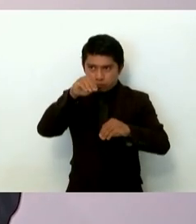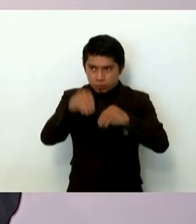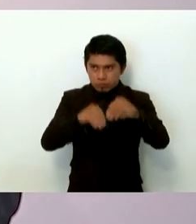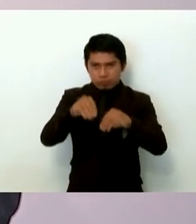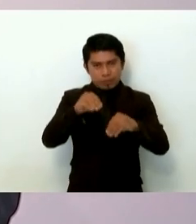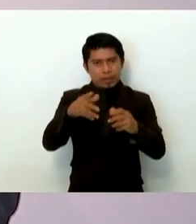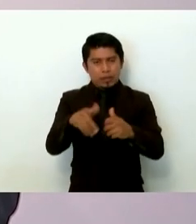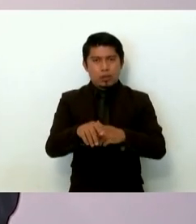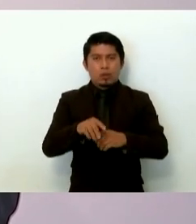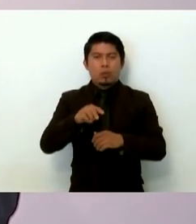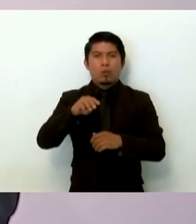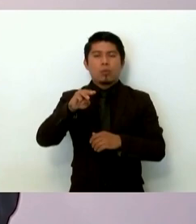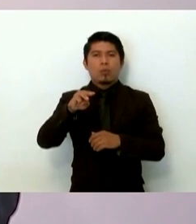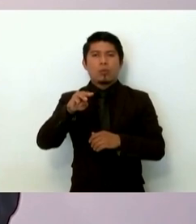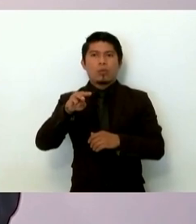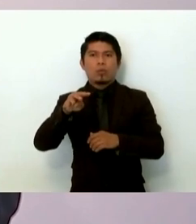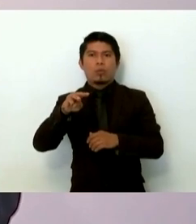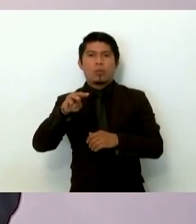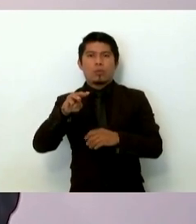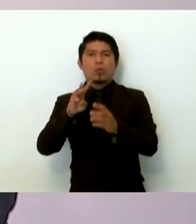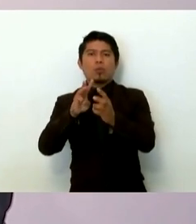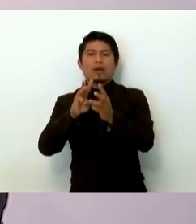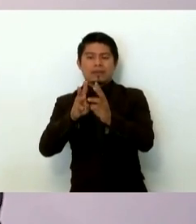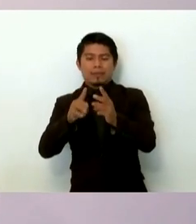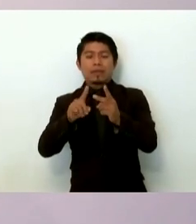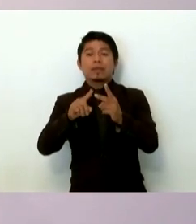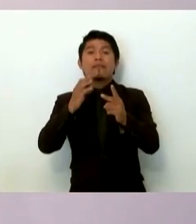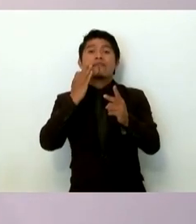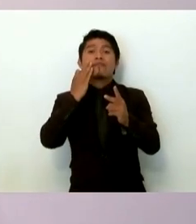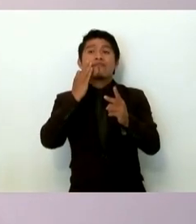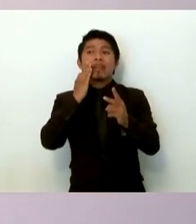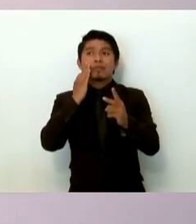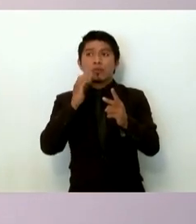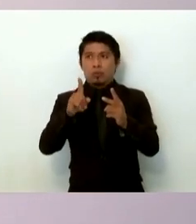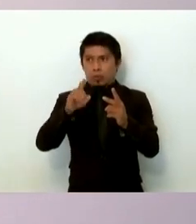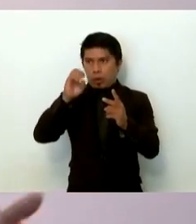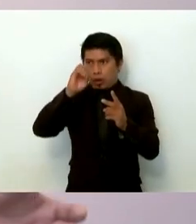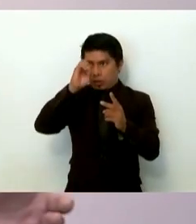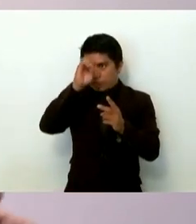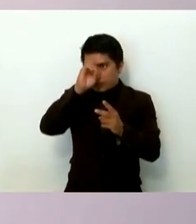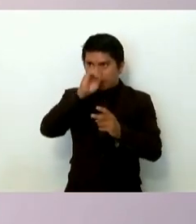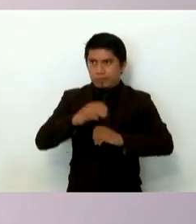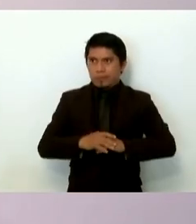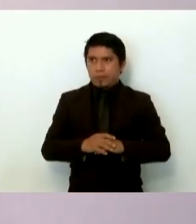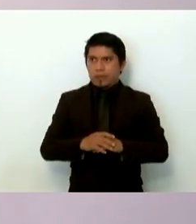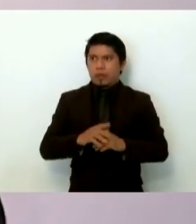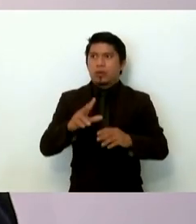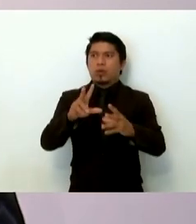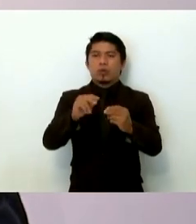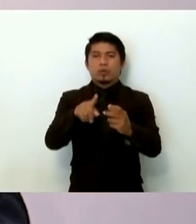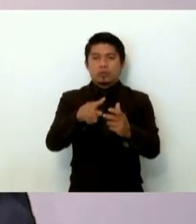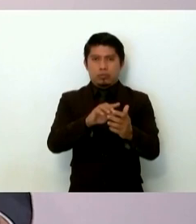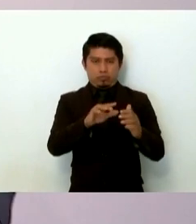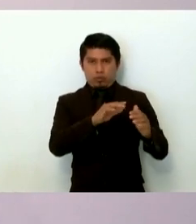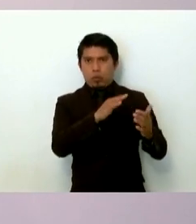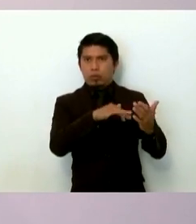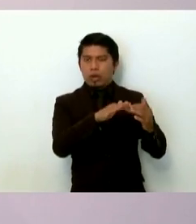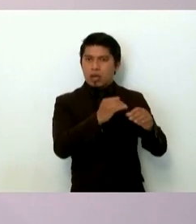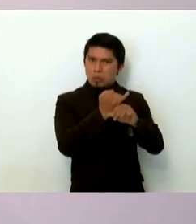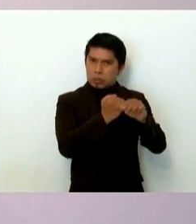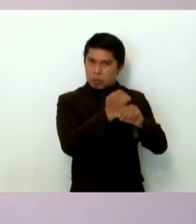de WhatsApp y de Facebook, una opinión, no se trata de un peritaje,